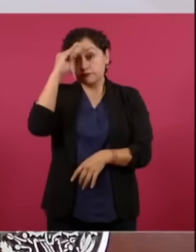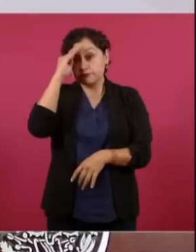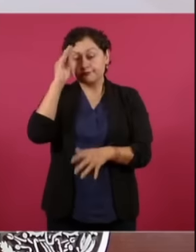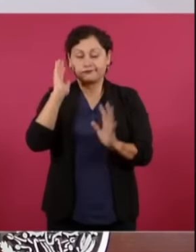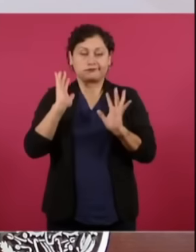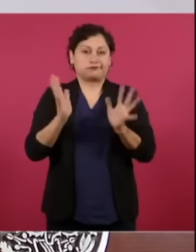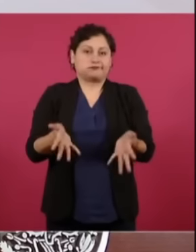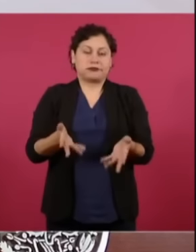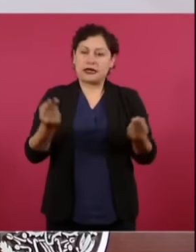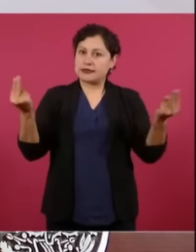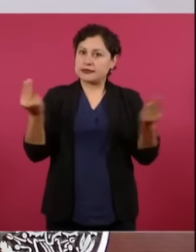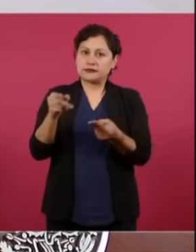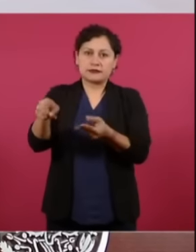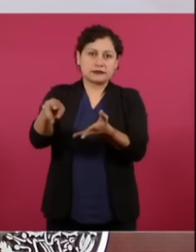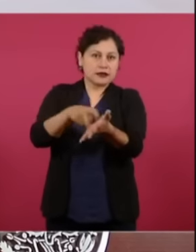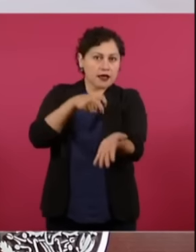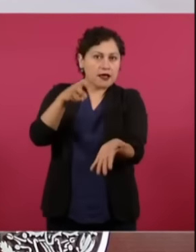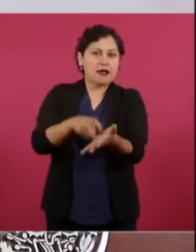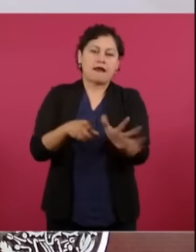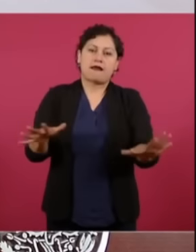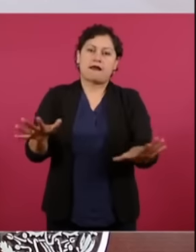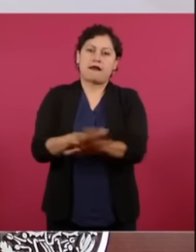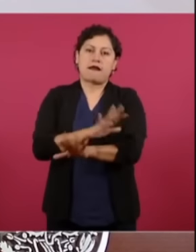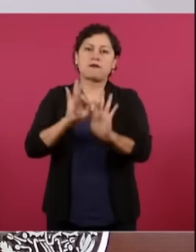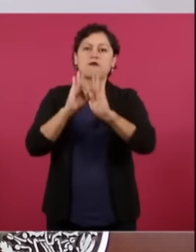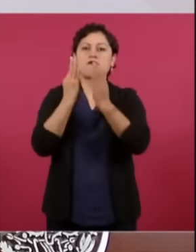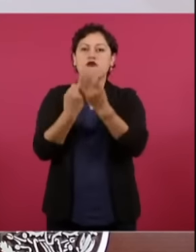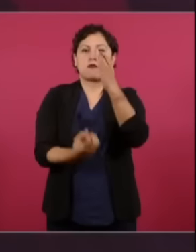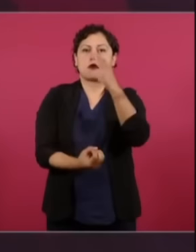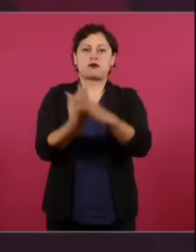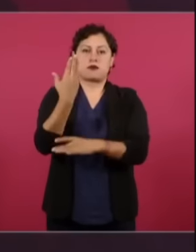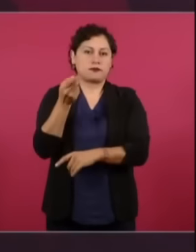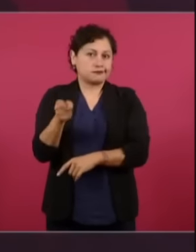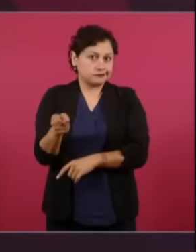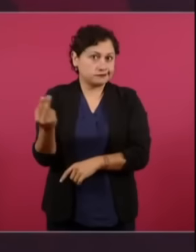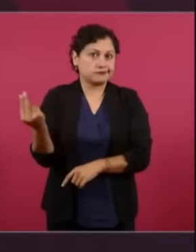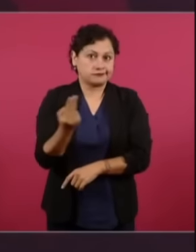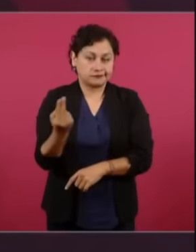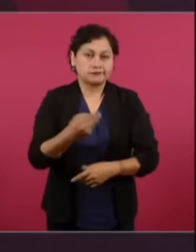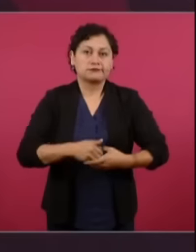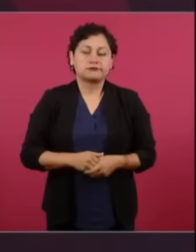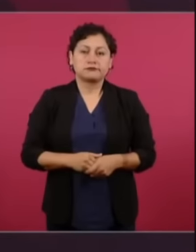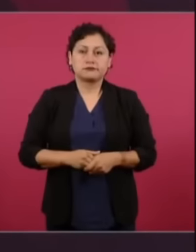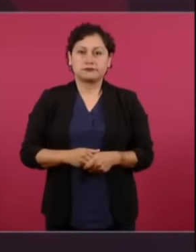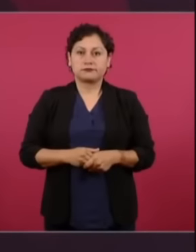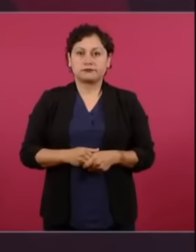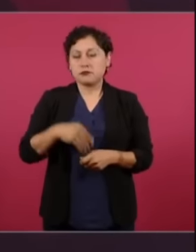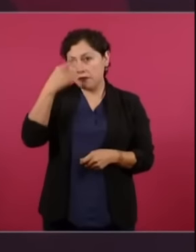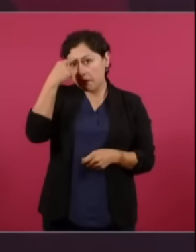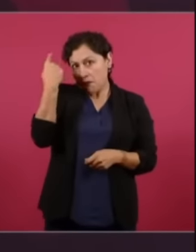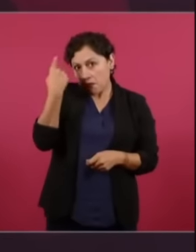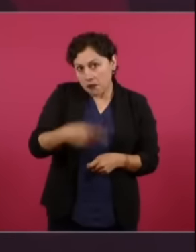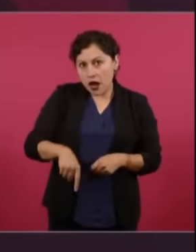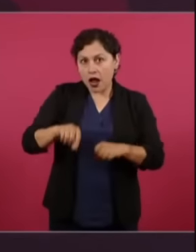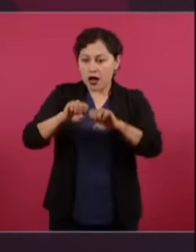renovación, un cambio, que se limpie, que se